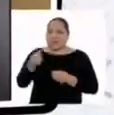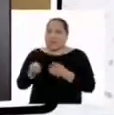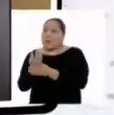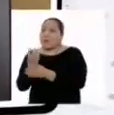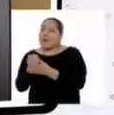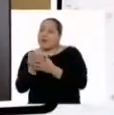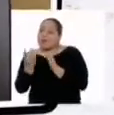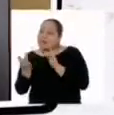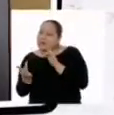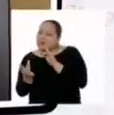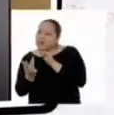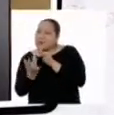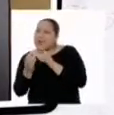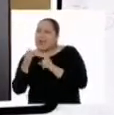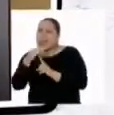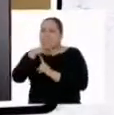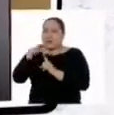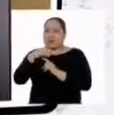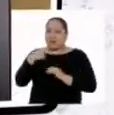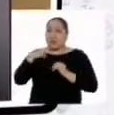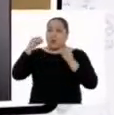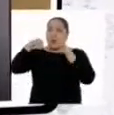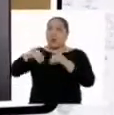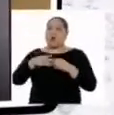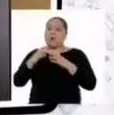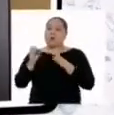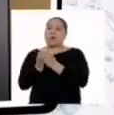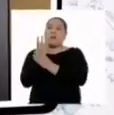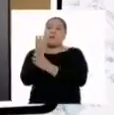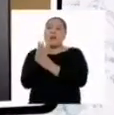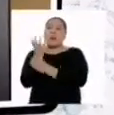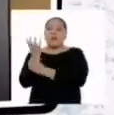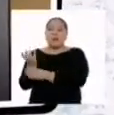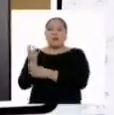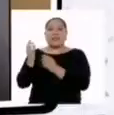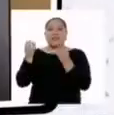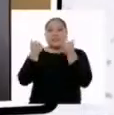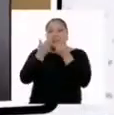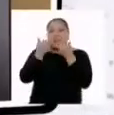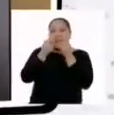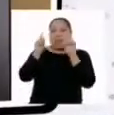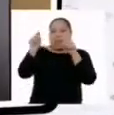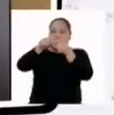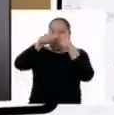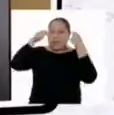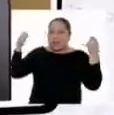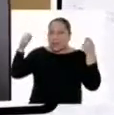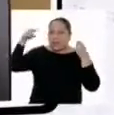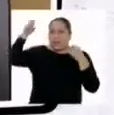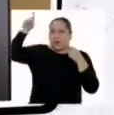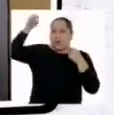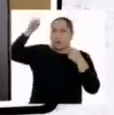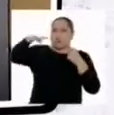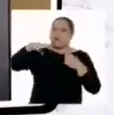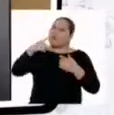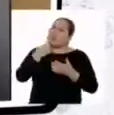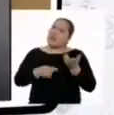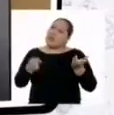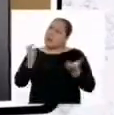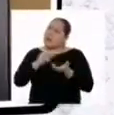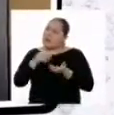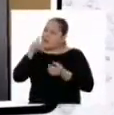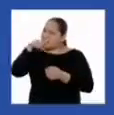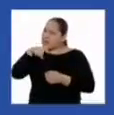naturaleza. Yo pongo mis plantas cerca a la ventana, para que tengan luz. ¿Qué otros elementos se